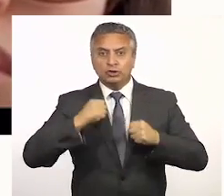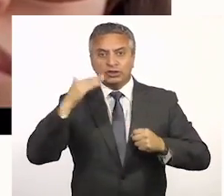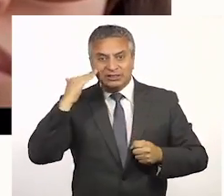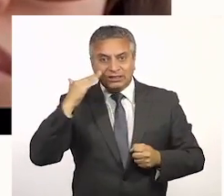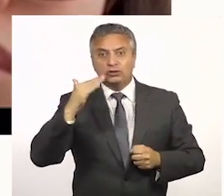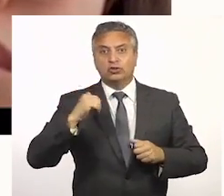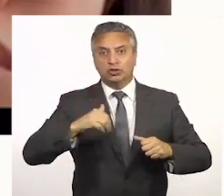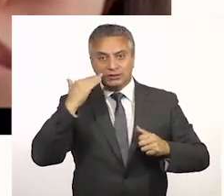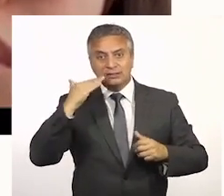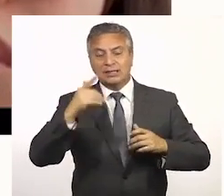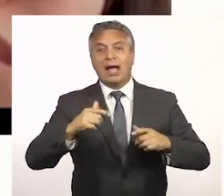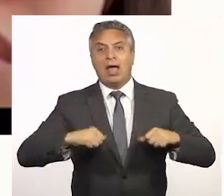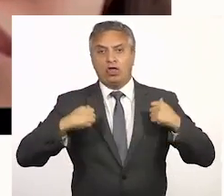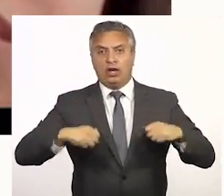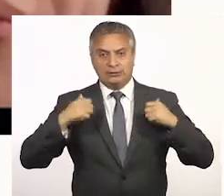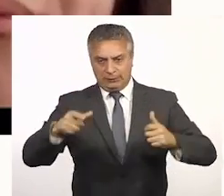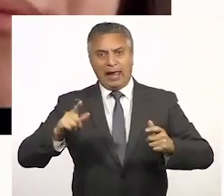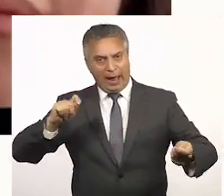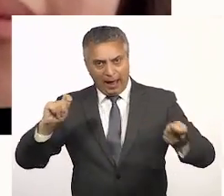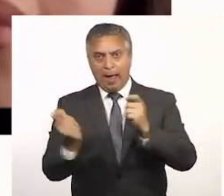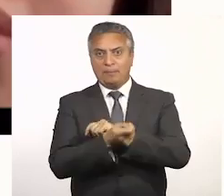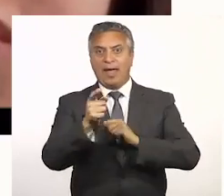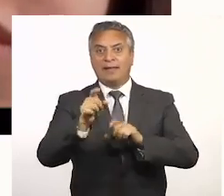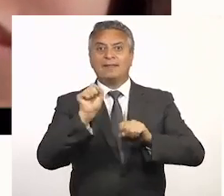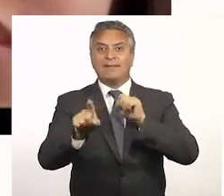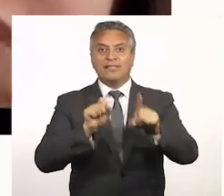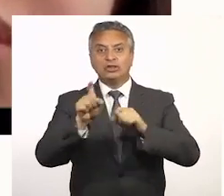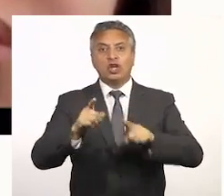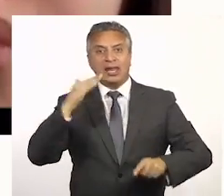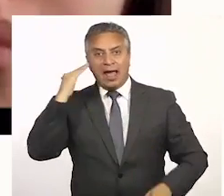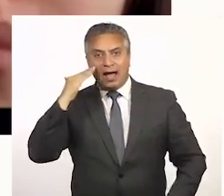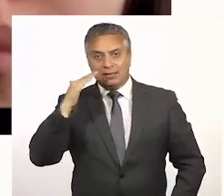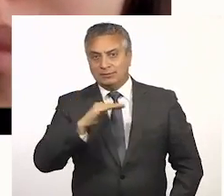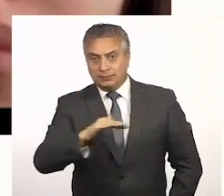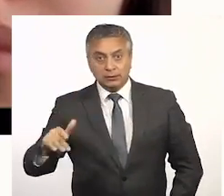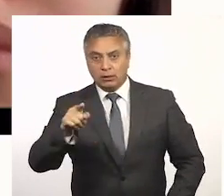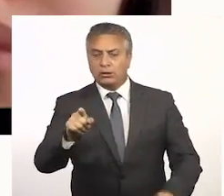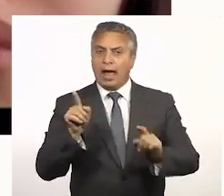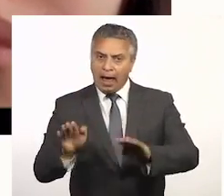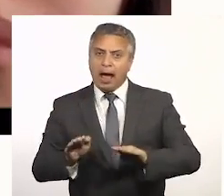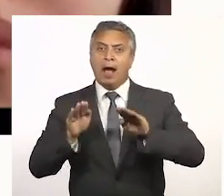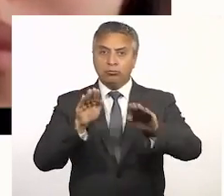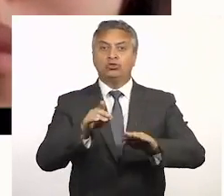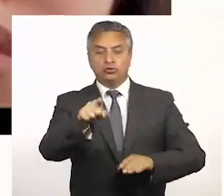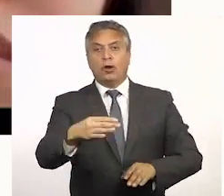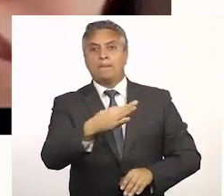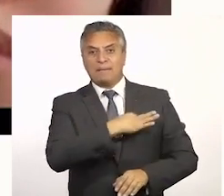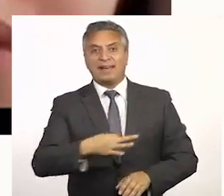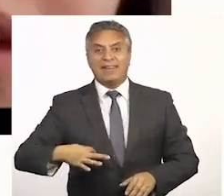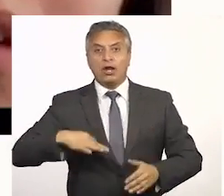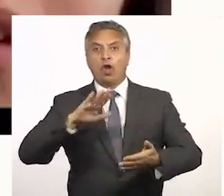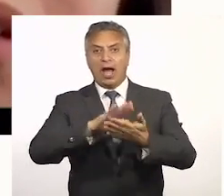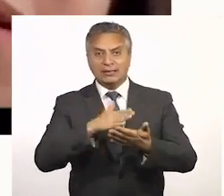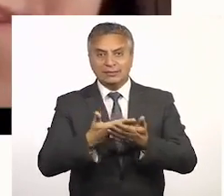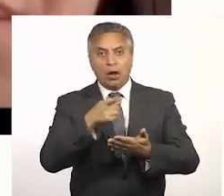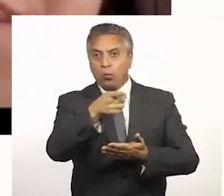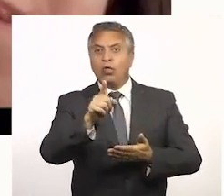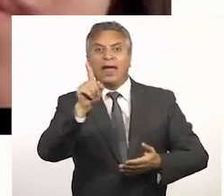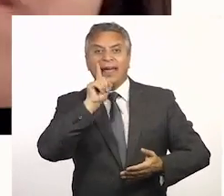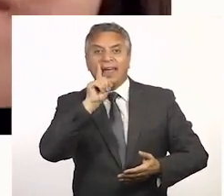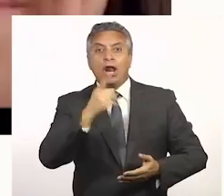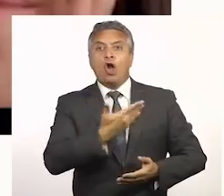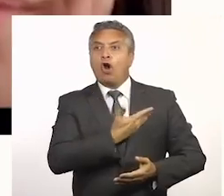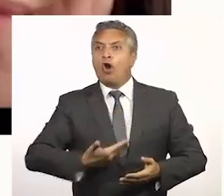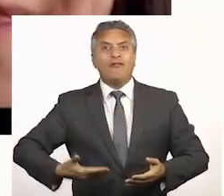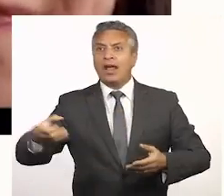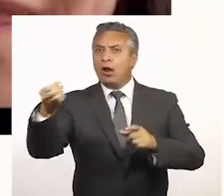potente, los niños, niñas y adolescentes, para que esto lo podamos cambiar. Y ahí la Defensoría necesita de todo el apoyo para lograr que el Ministerio de Salud,